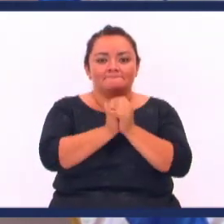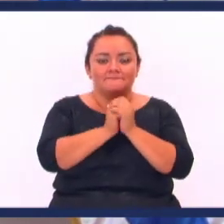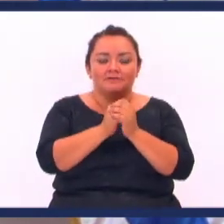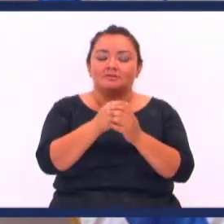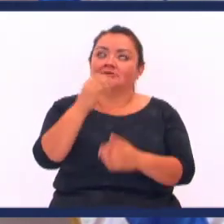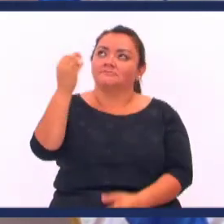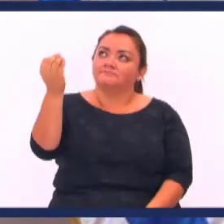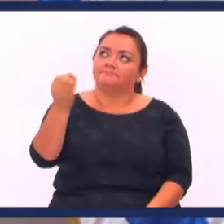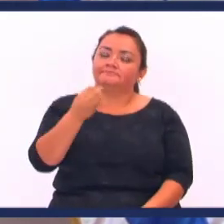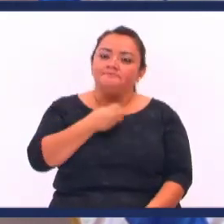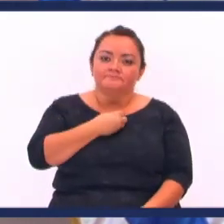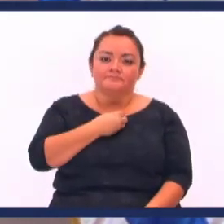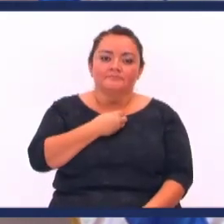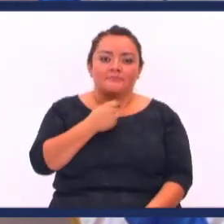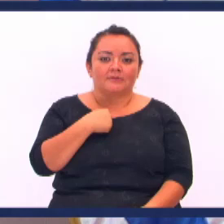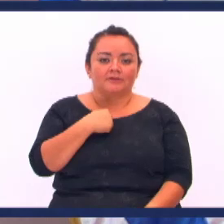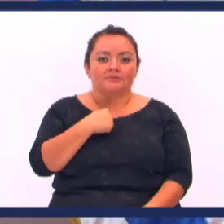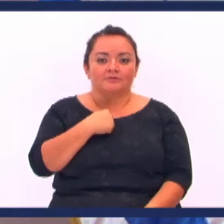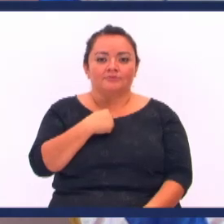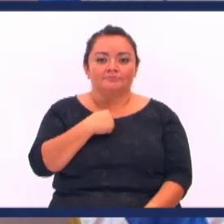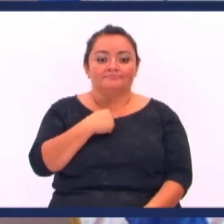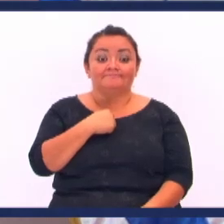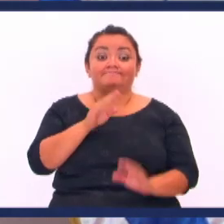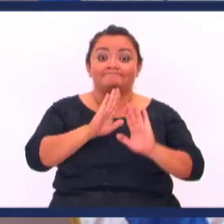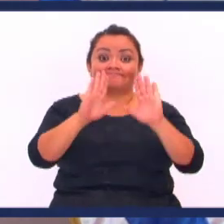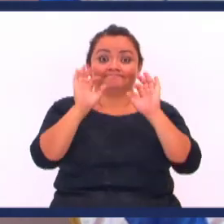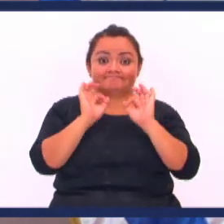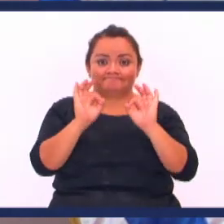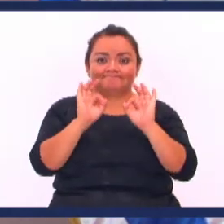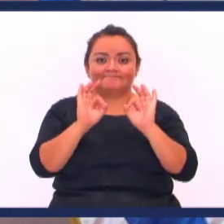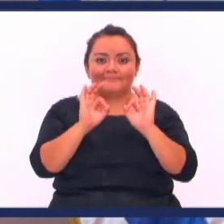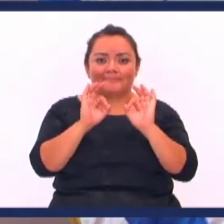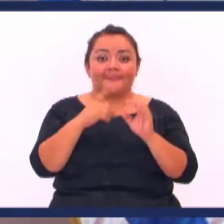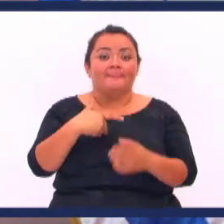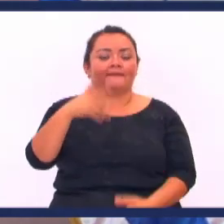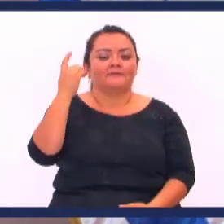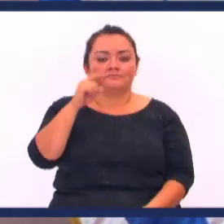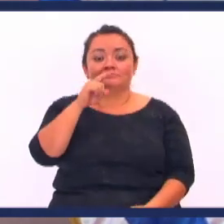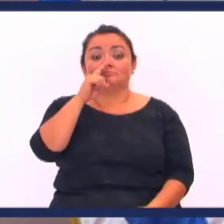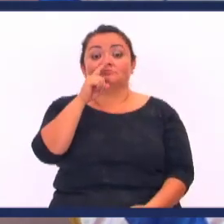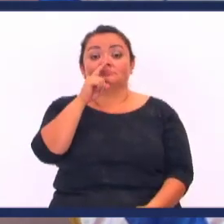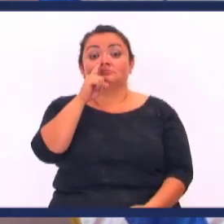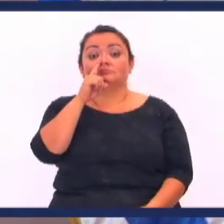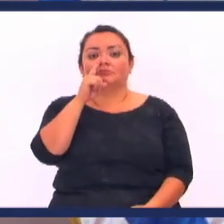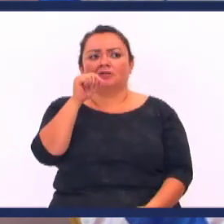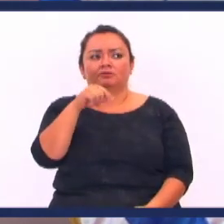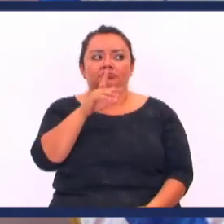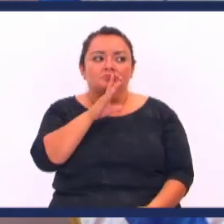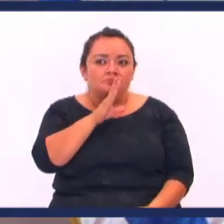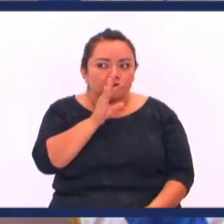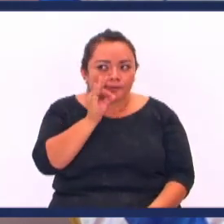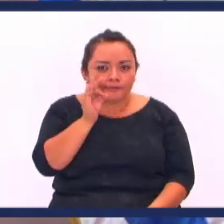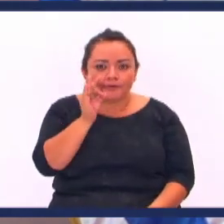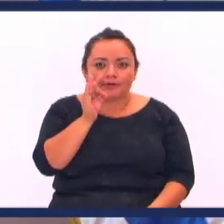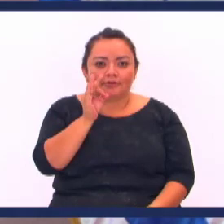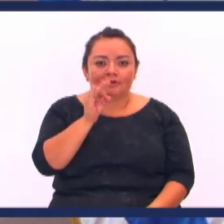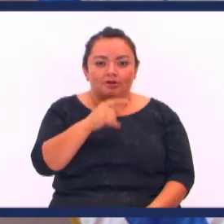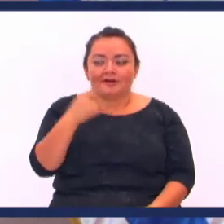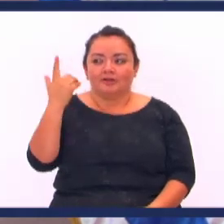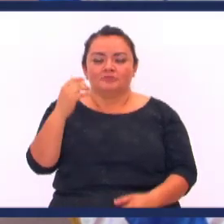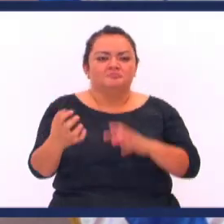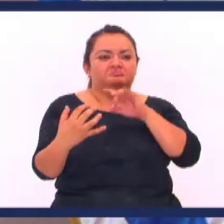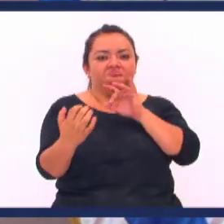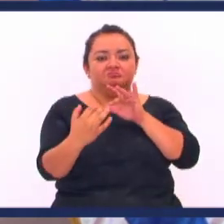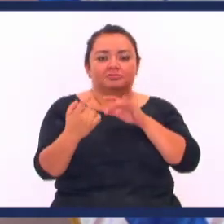que Dios Espera de mí Por eso Trabaja para bien El que era orgulloso Hoy anda blandito El que era